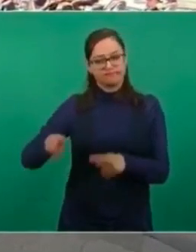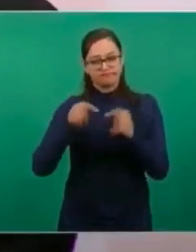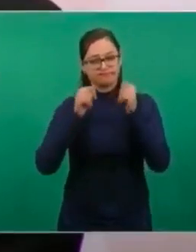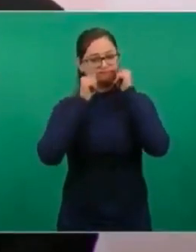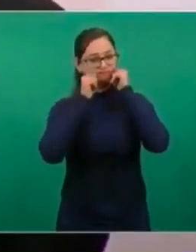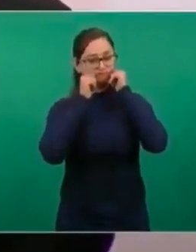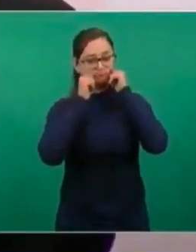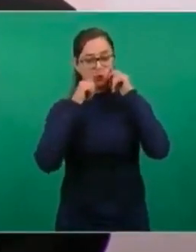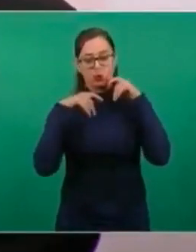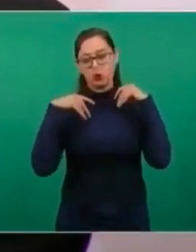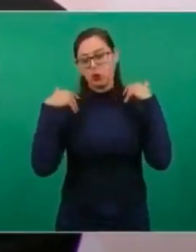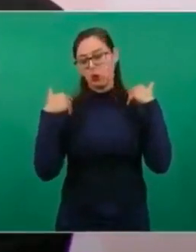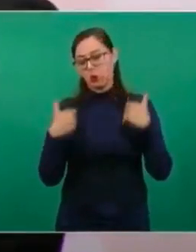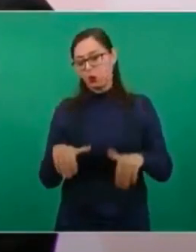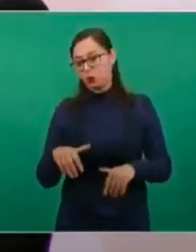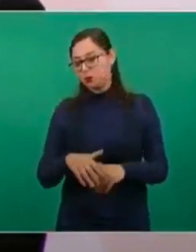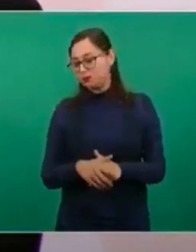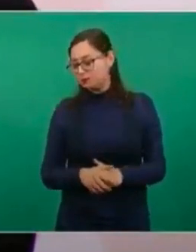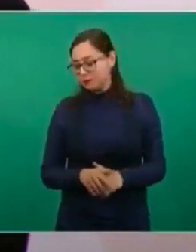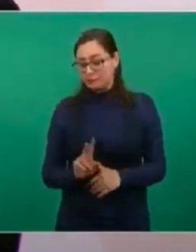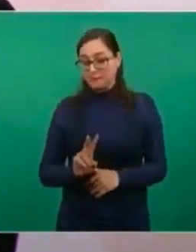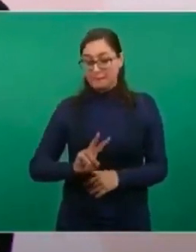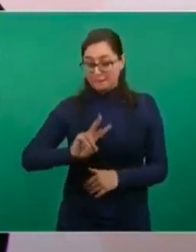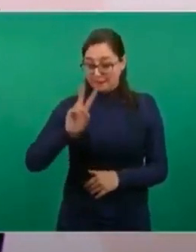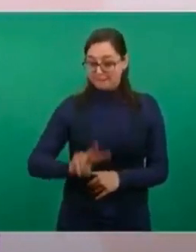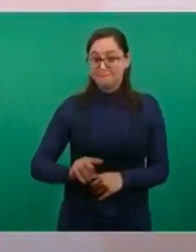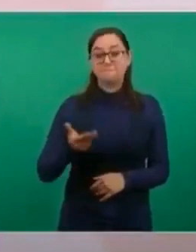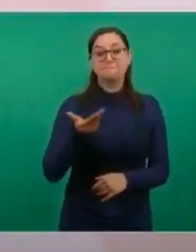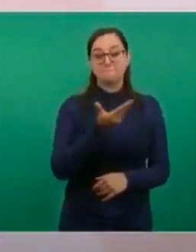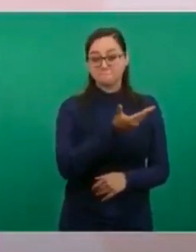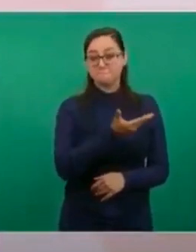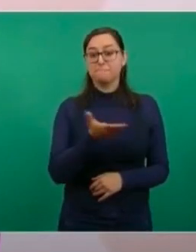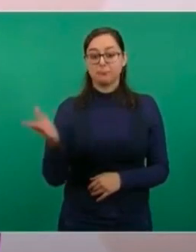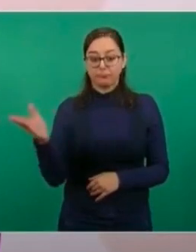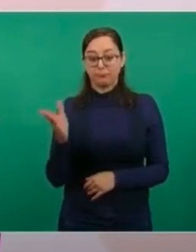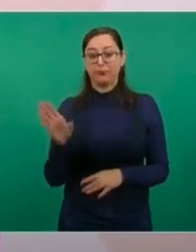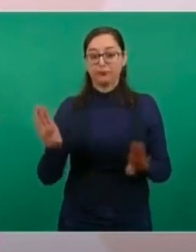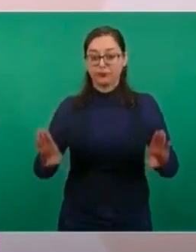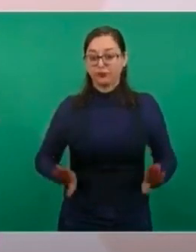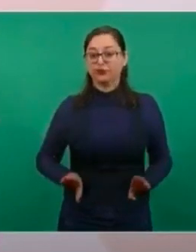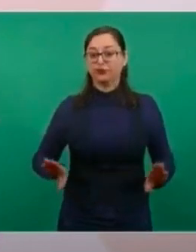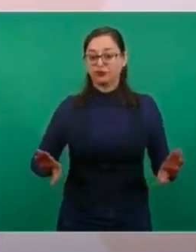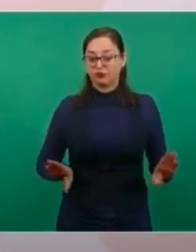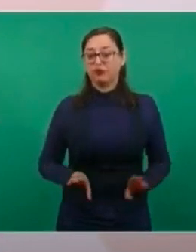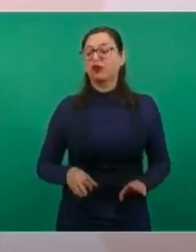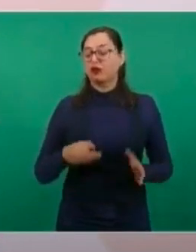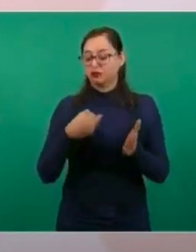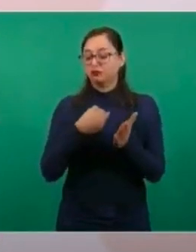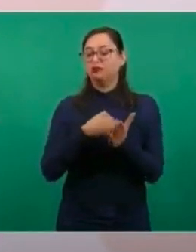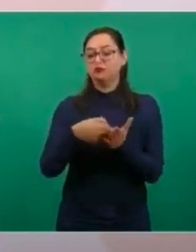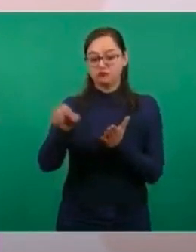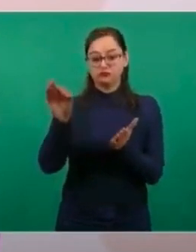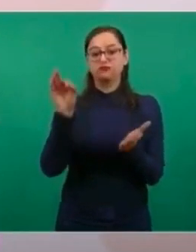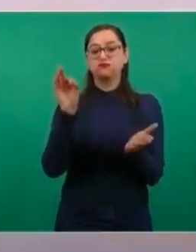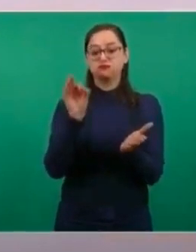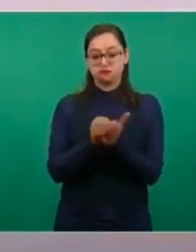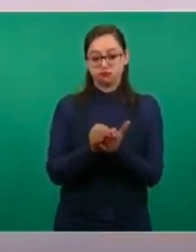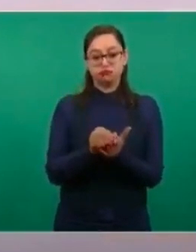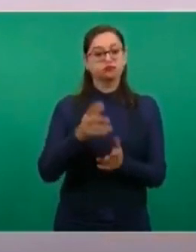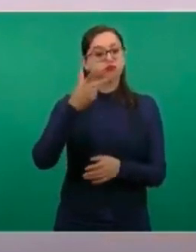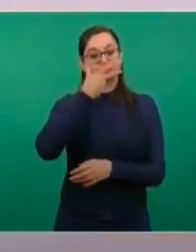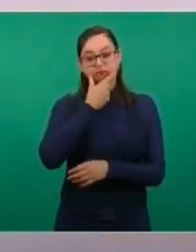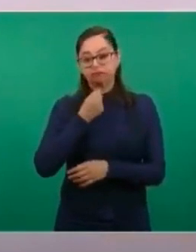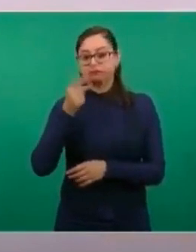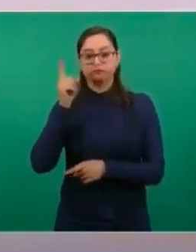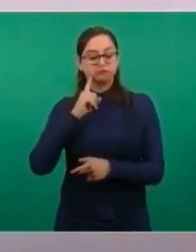aplica el que actuaron como héroes y como heroínas todos los